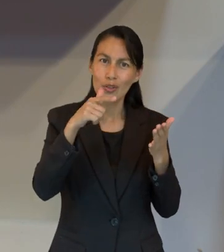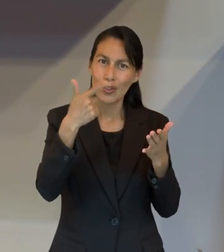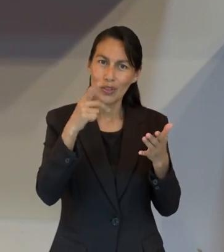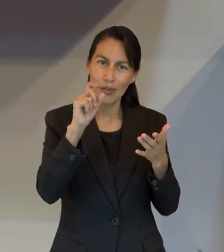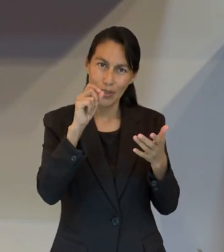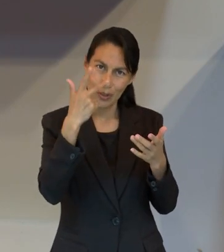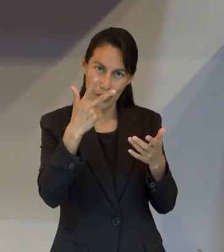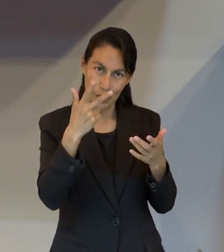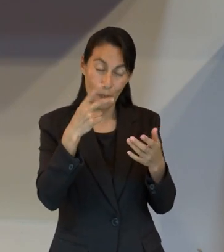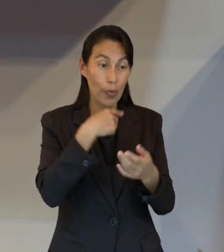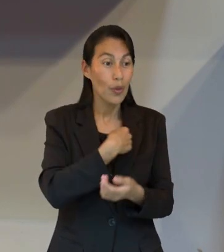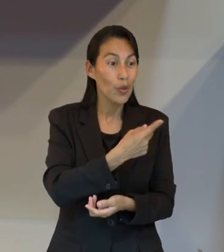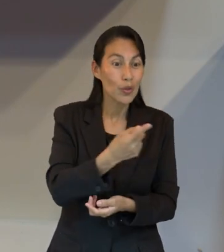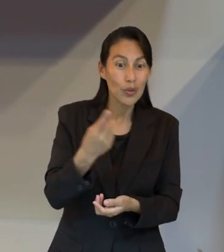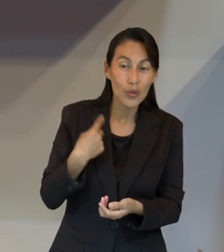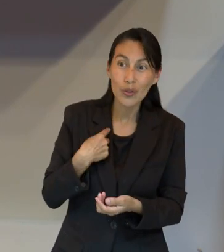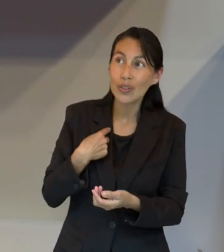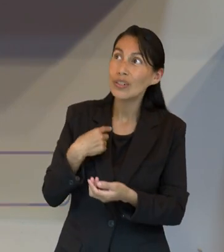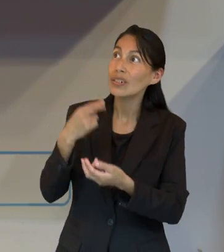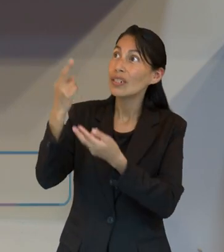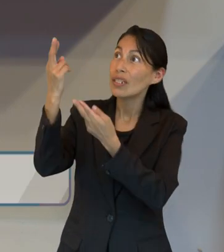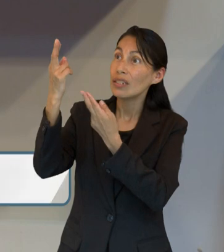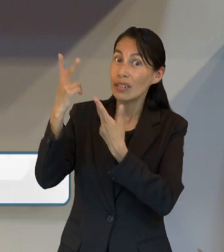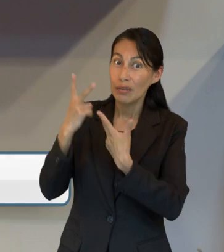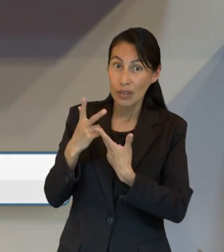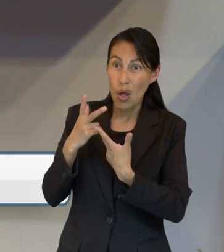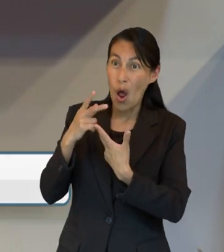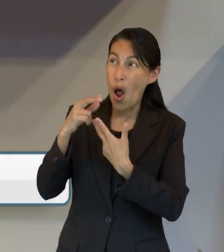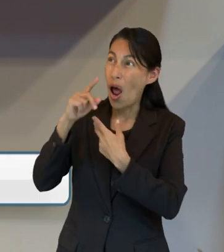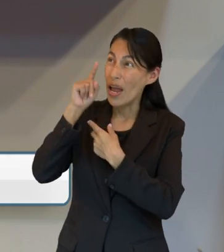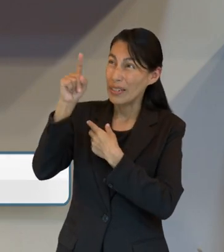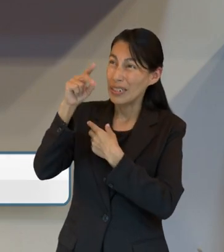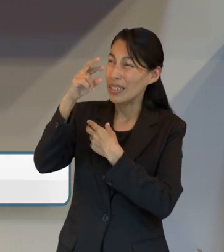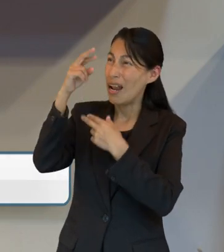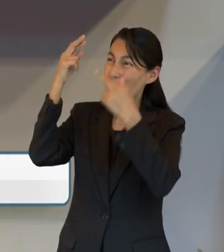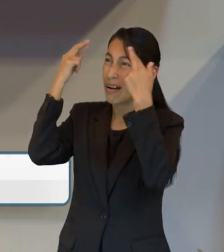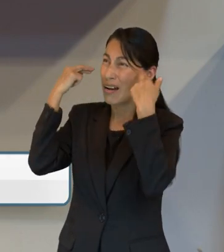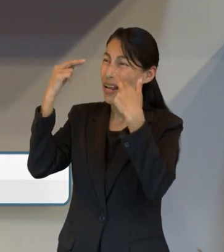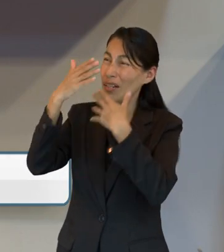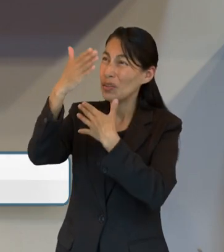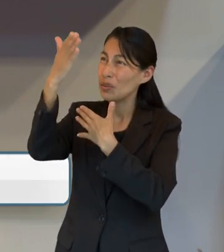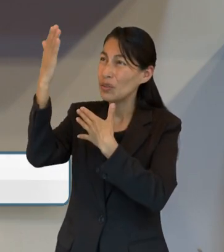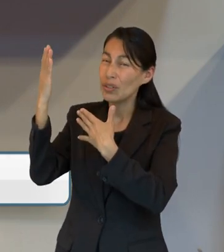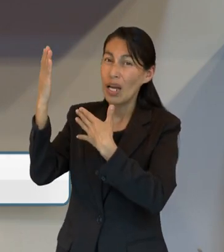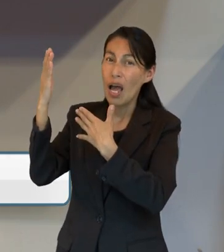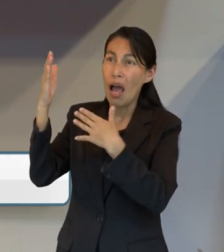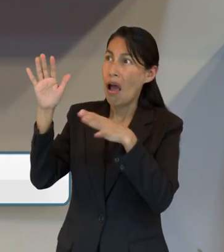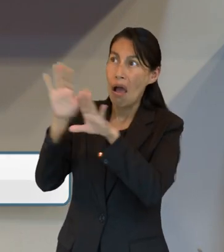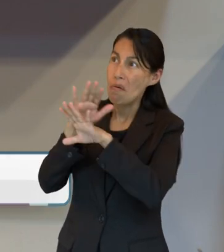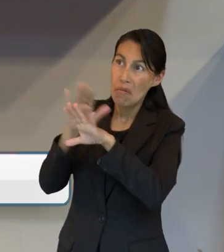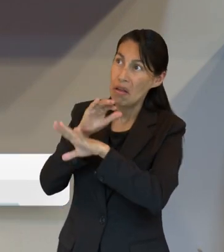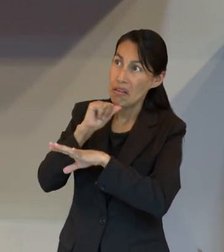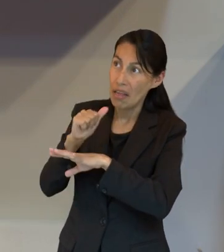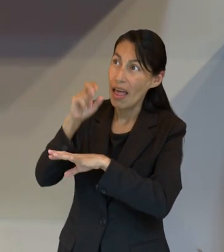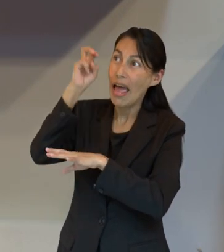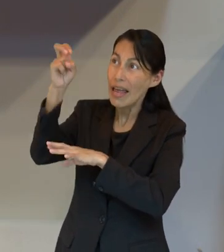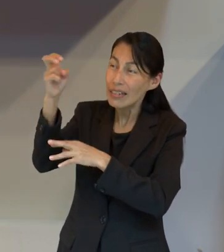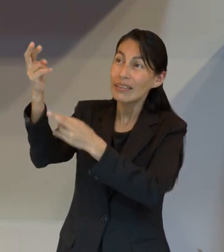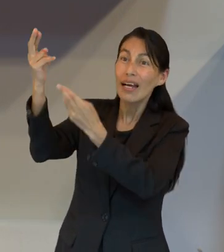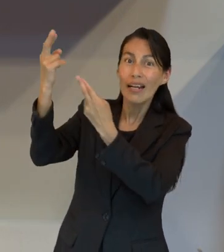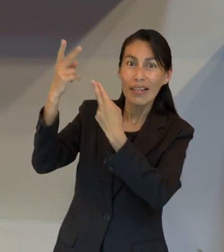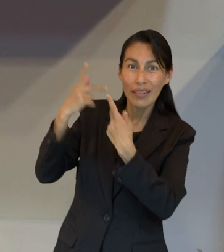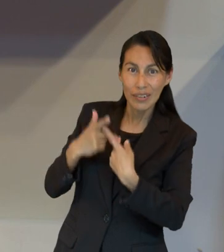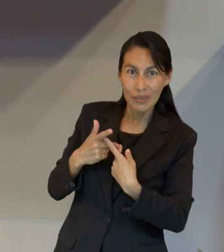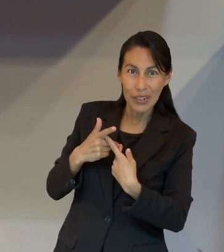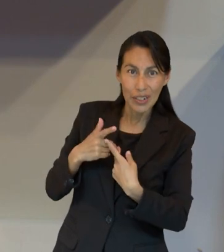lectura a Hebreos 12 28 y dice así que recibiendo nosotros un reino inconmovible tengamos gratitud y